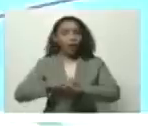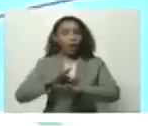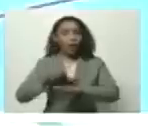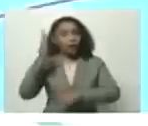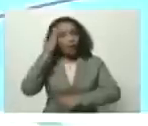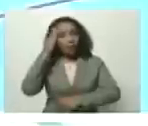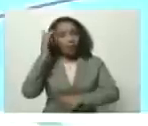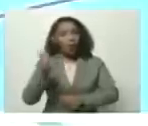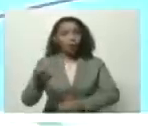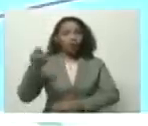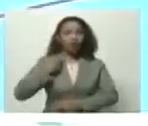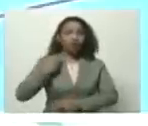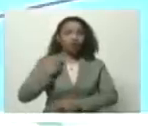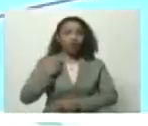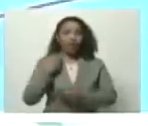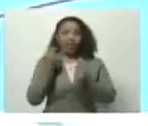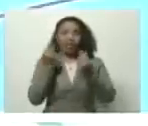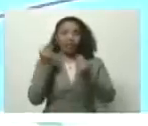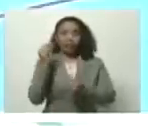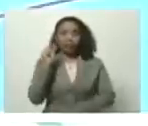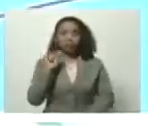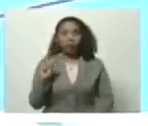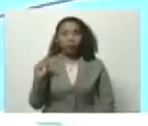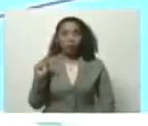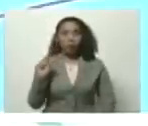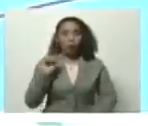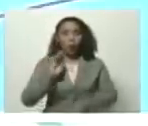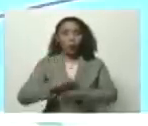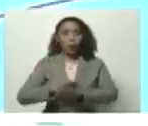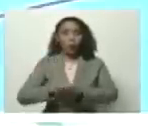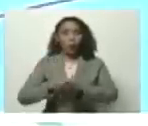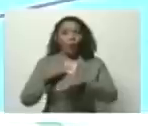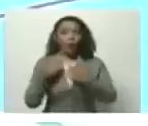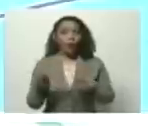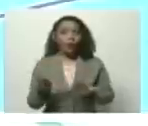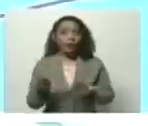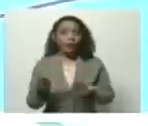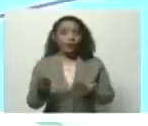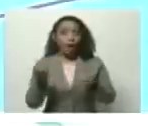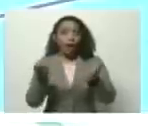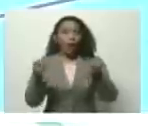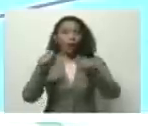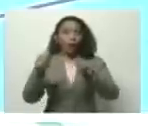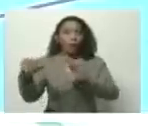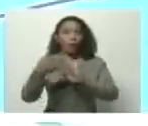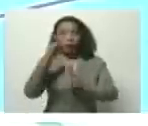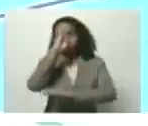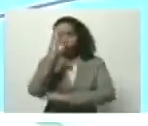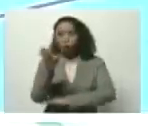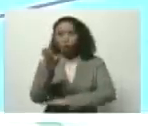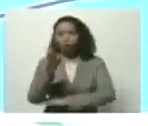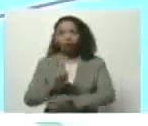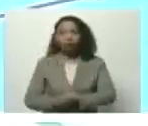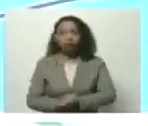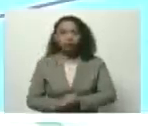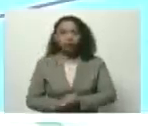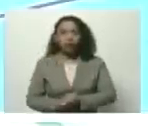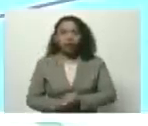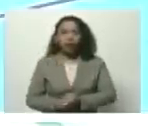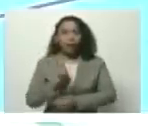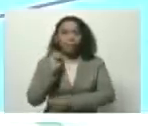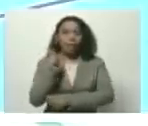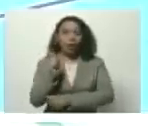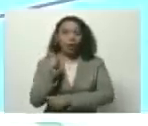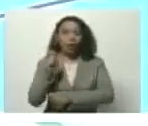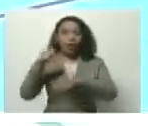con montos precarizados, justamente por el bloqueo que atacó directamente los ingresos